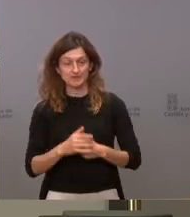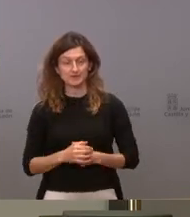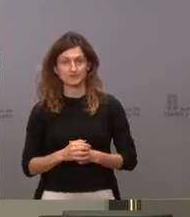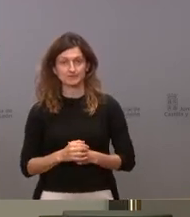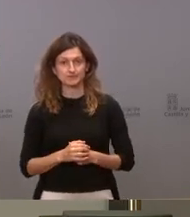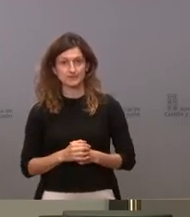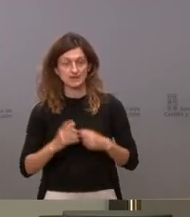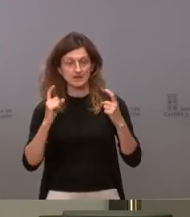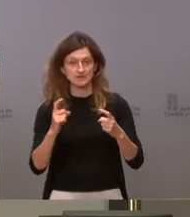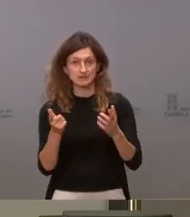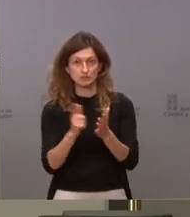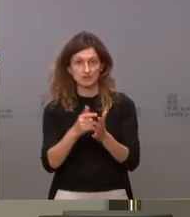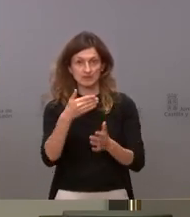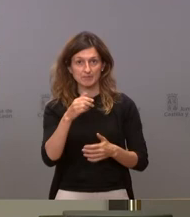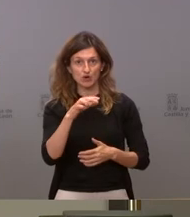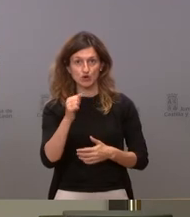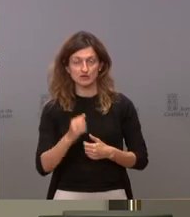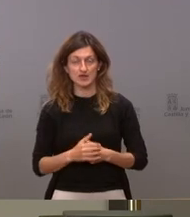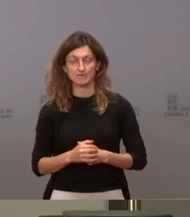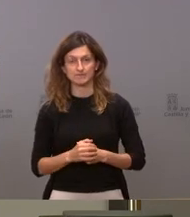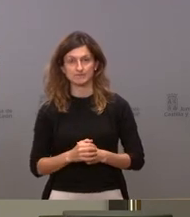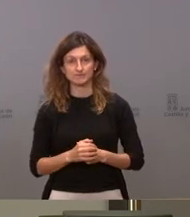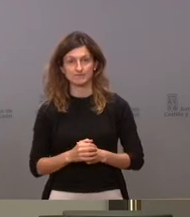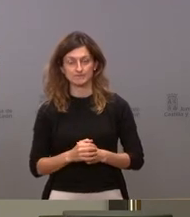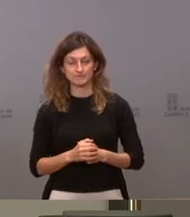intentamos de nuevo con Begoña entonces Begoña Rincón